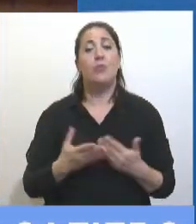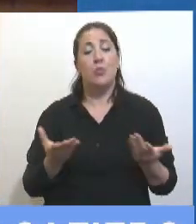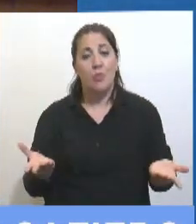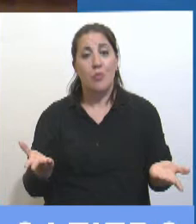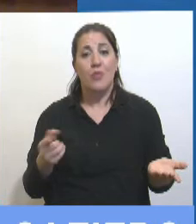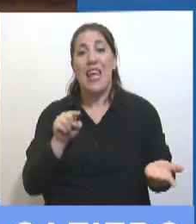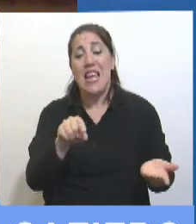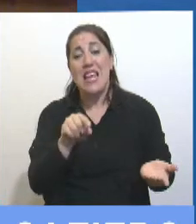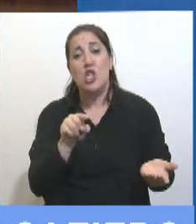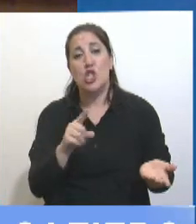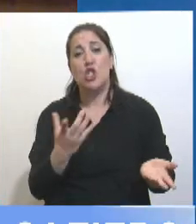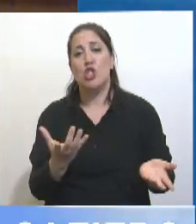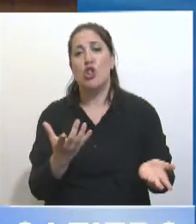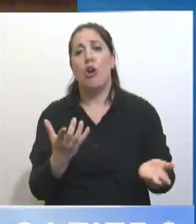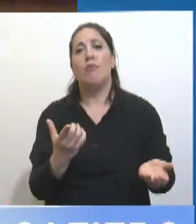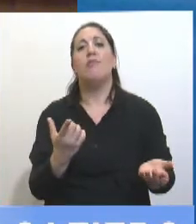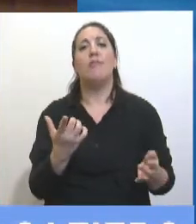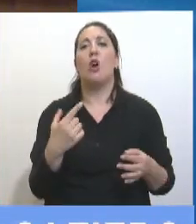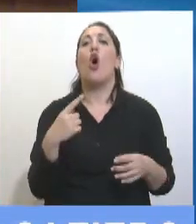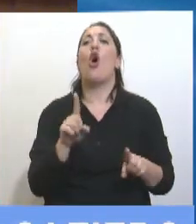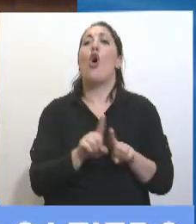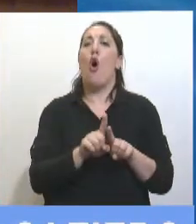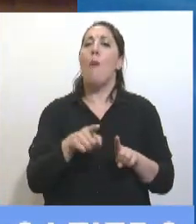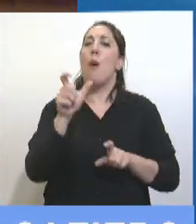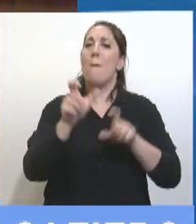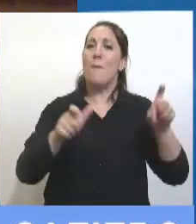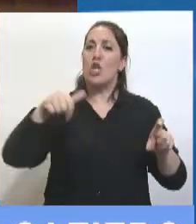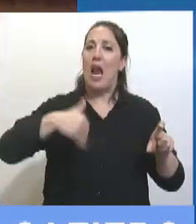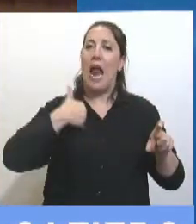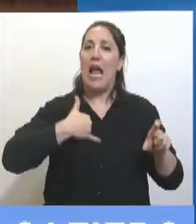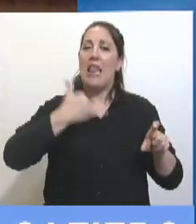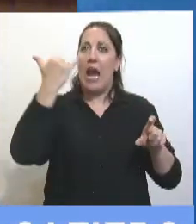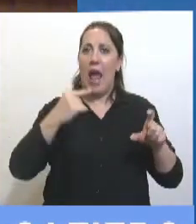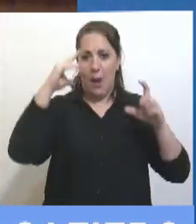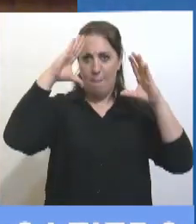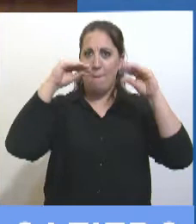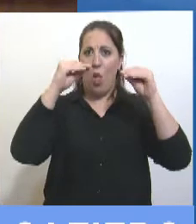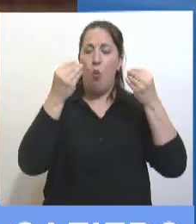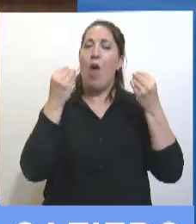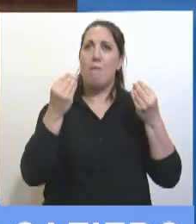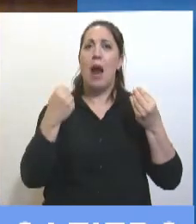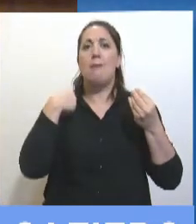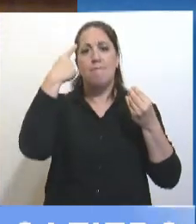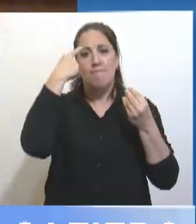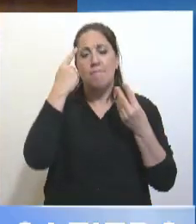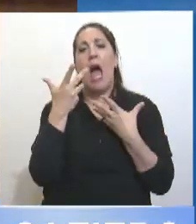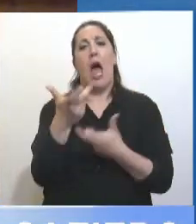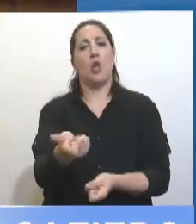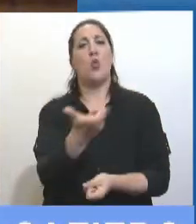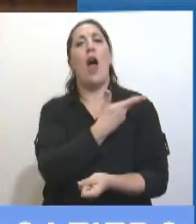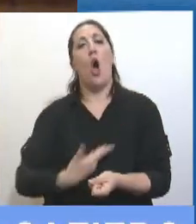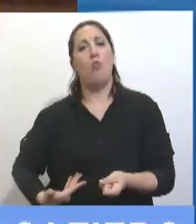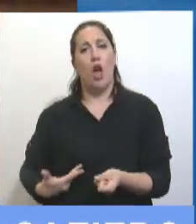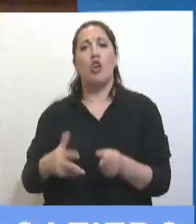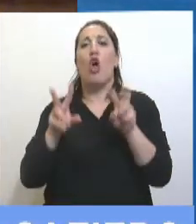digamos que hace un poco a la madurez que tuvimos los argentinos para acompañar al gobierno respecto a la pandemia.